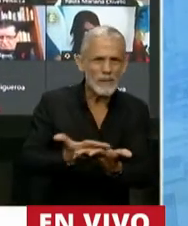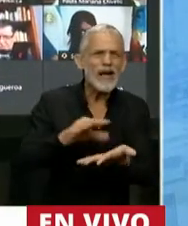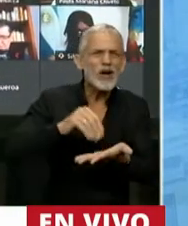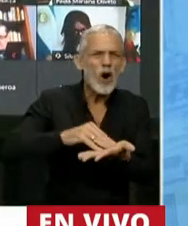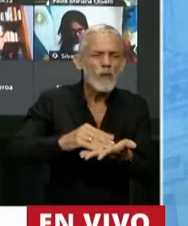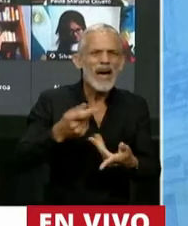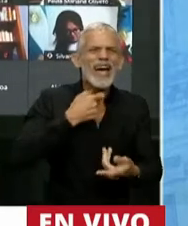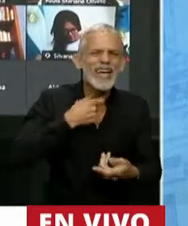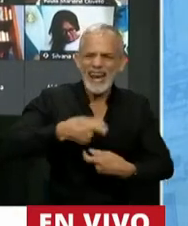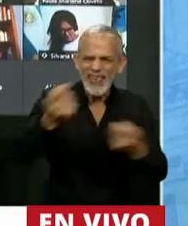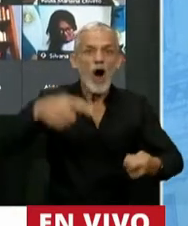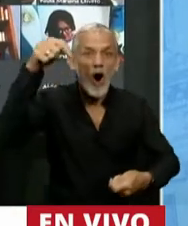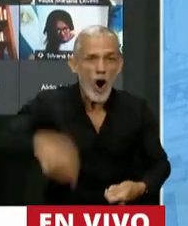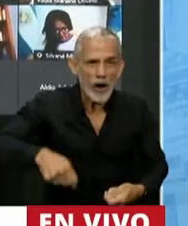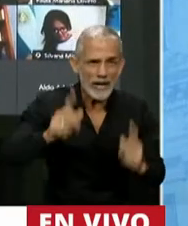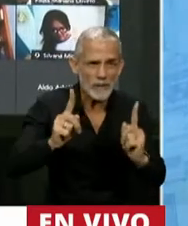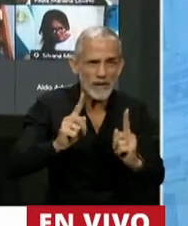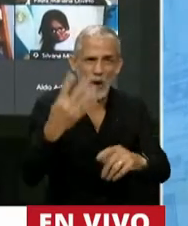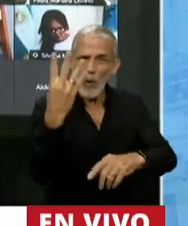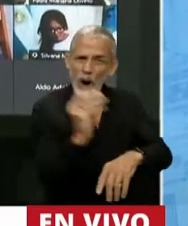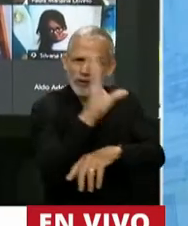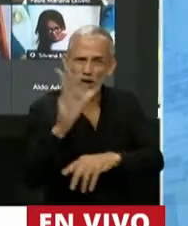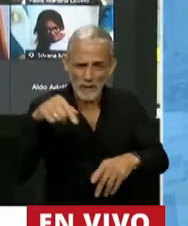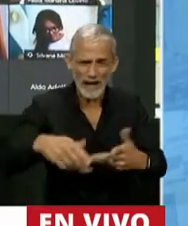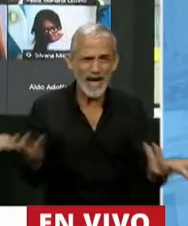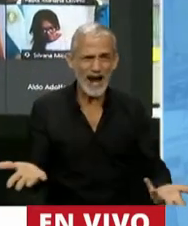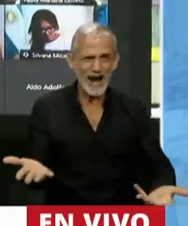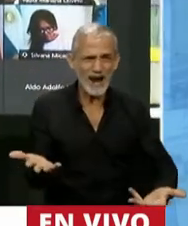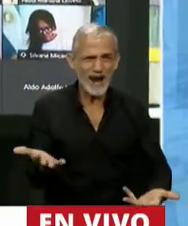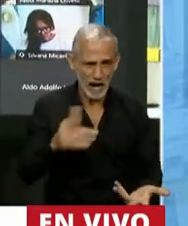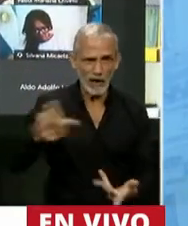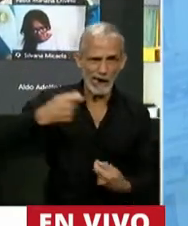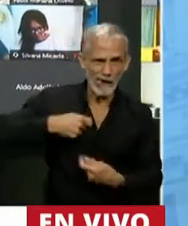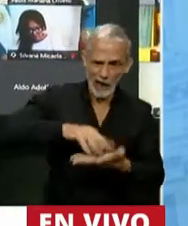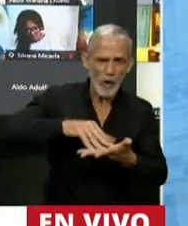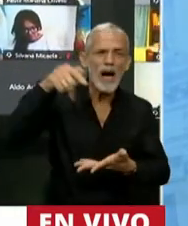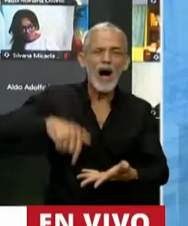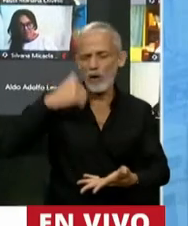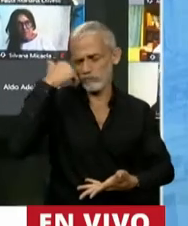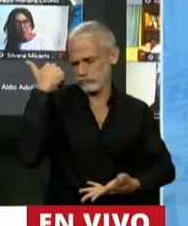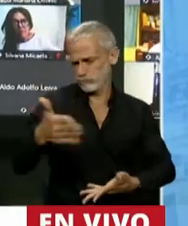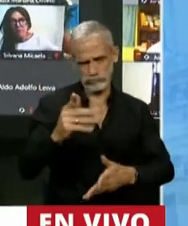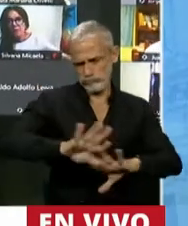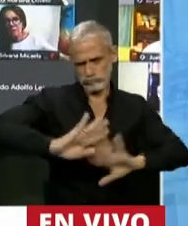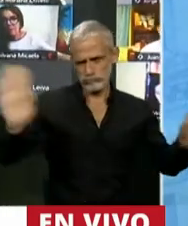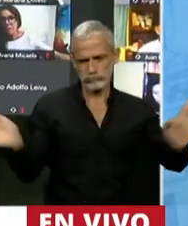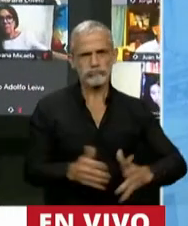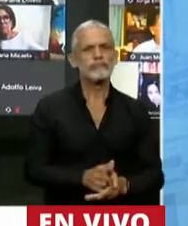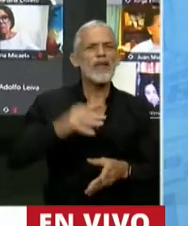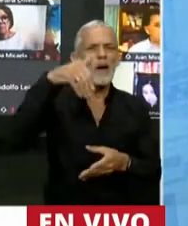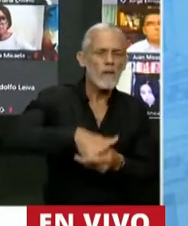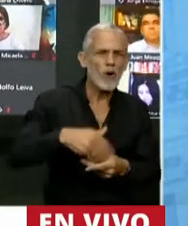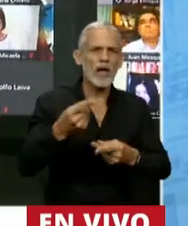copia que pretende entregarnos hoy a las 4 o 5 de la mañana? No tienen vergüenza, están